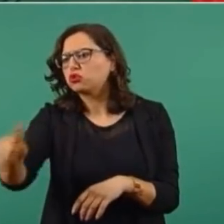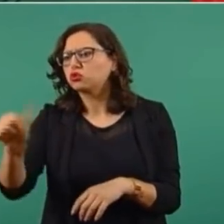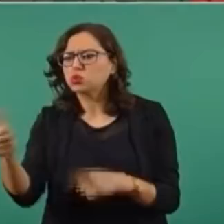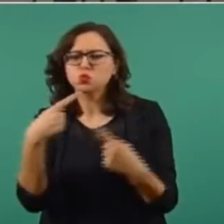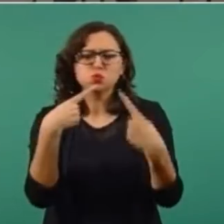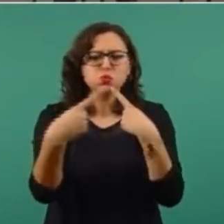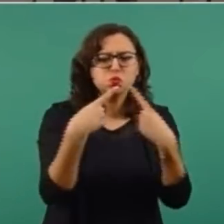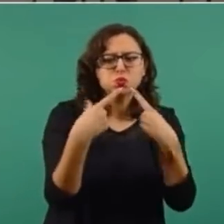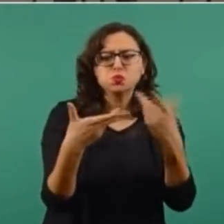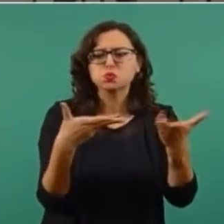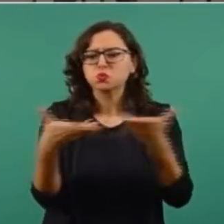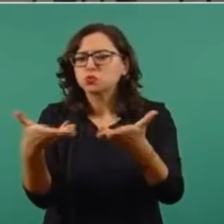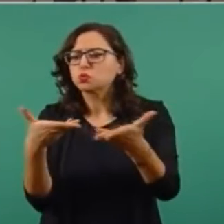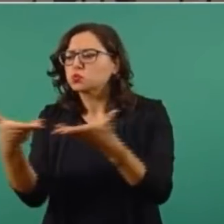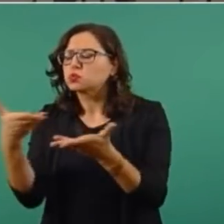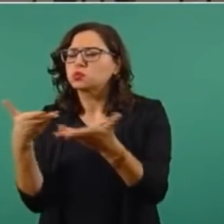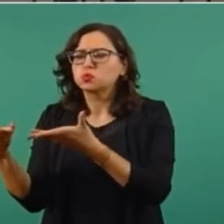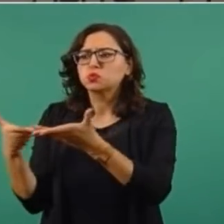pero no se necesitan muchos